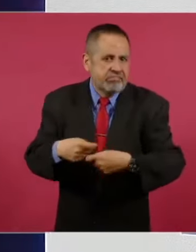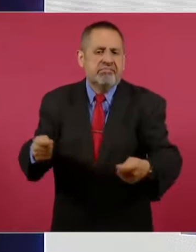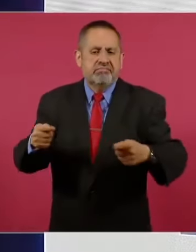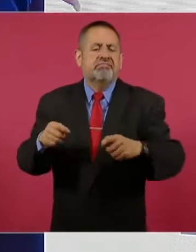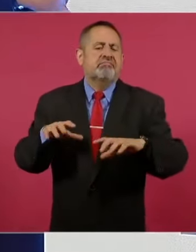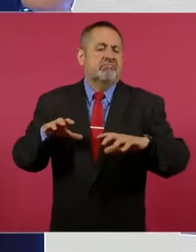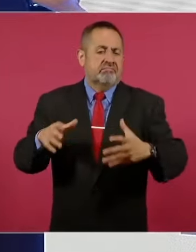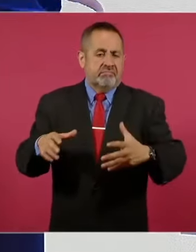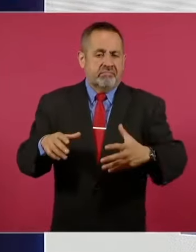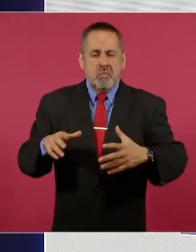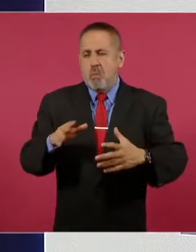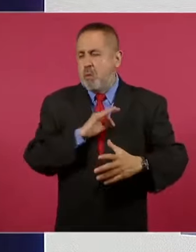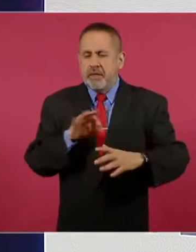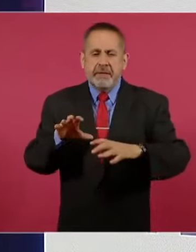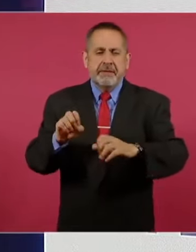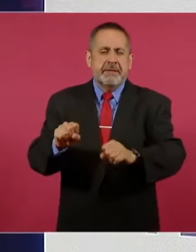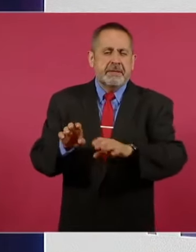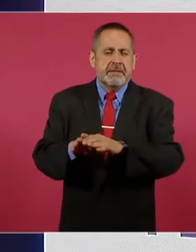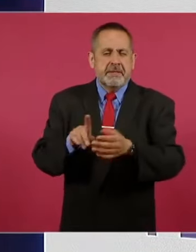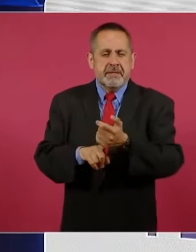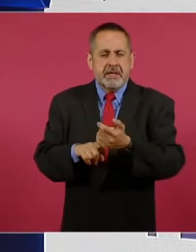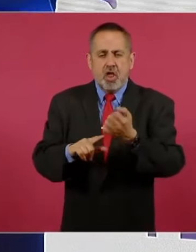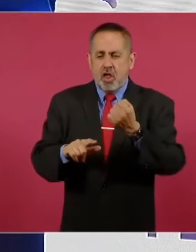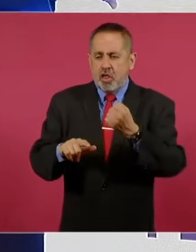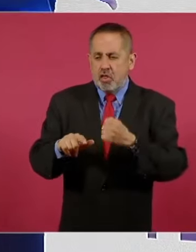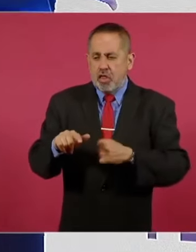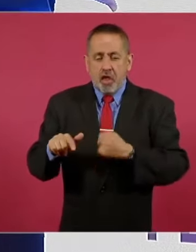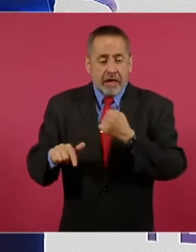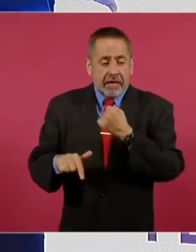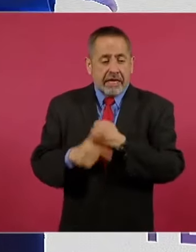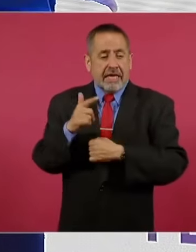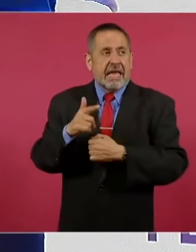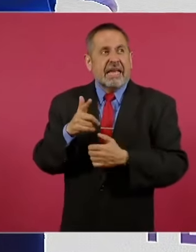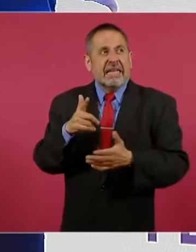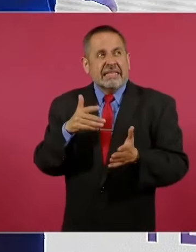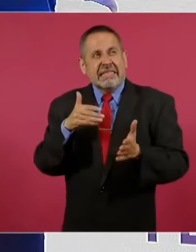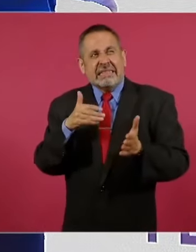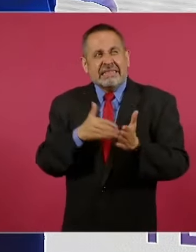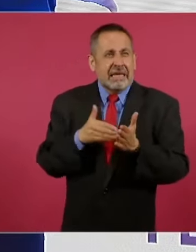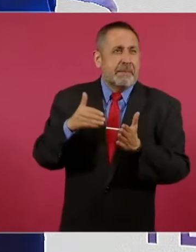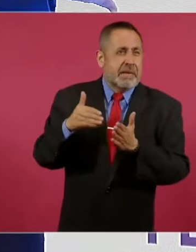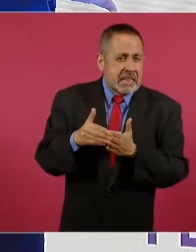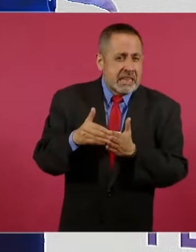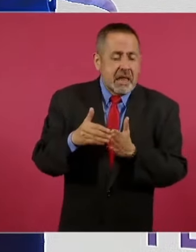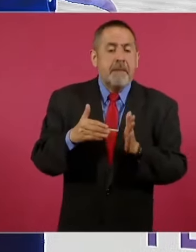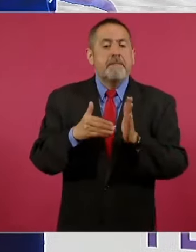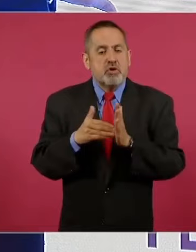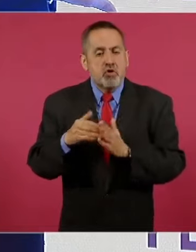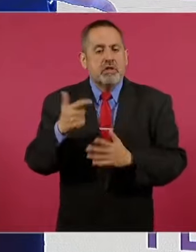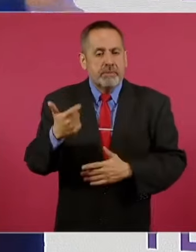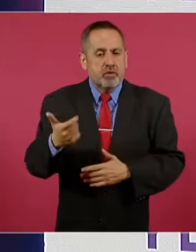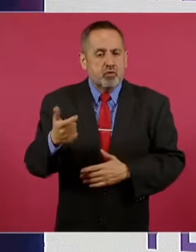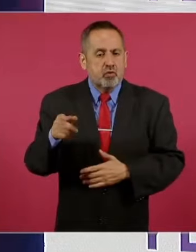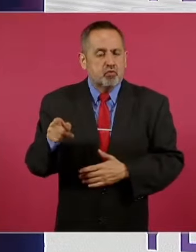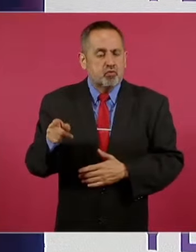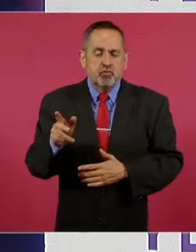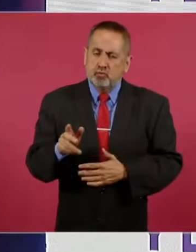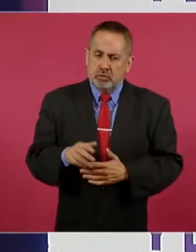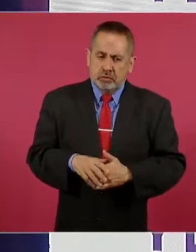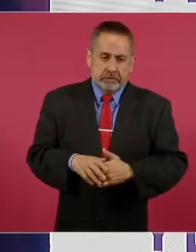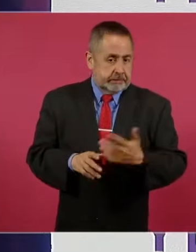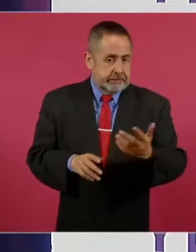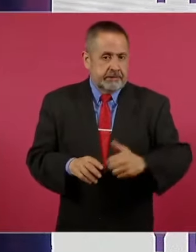de 12, 15 mil millones de pesos. Pero como